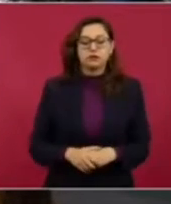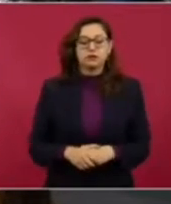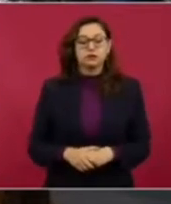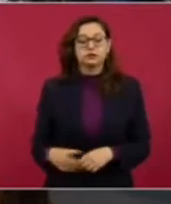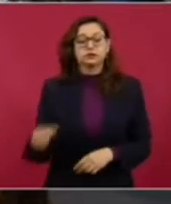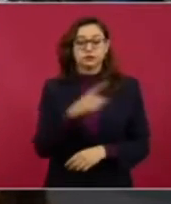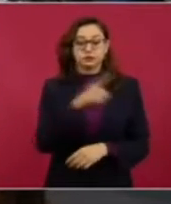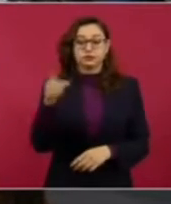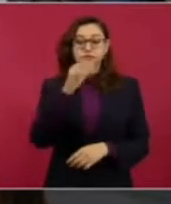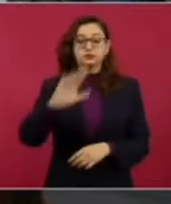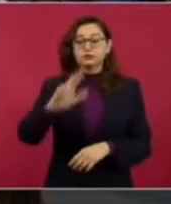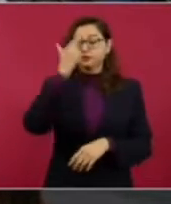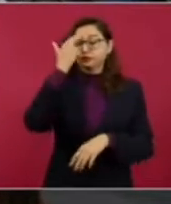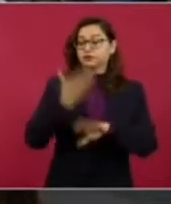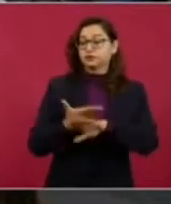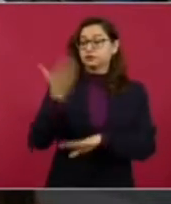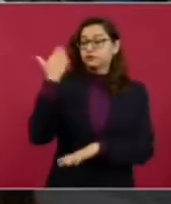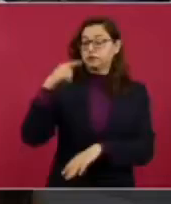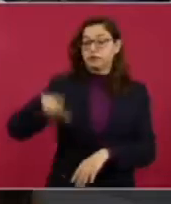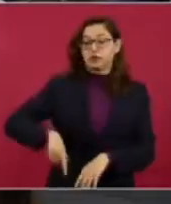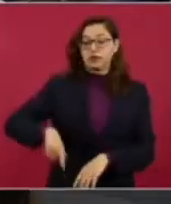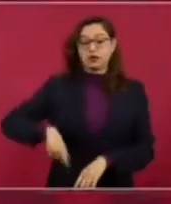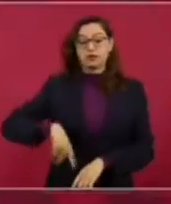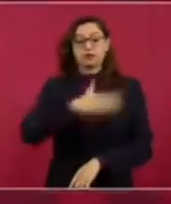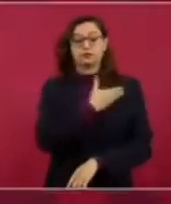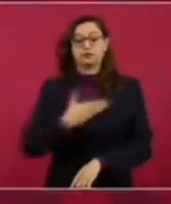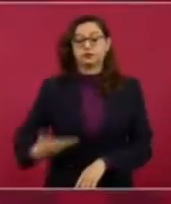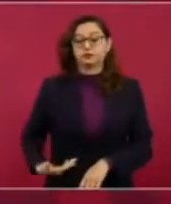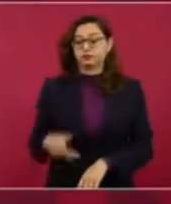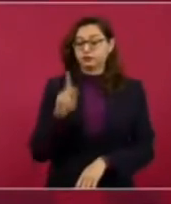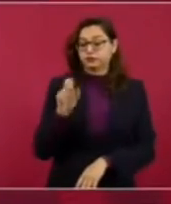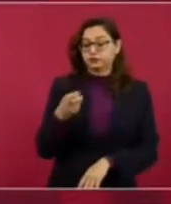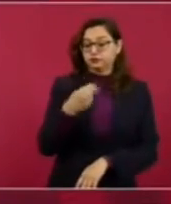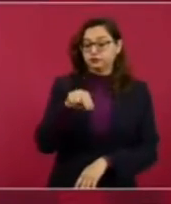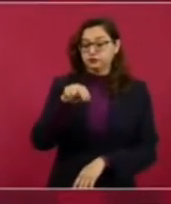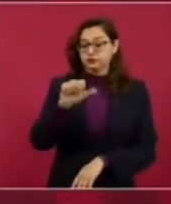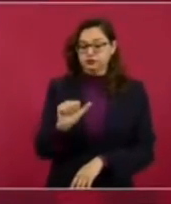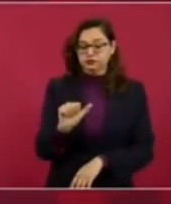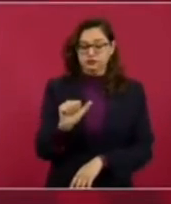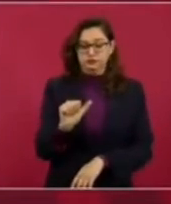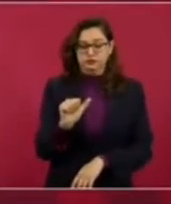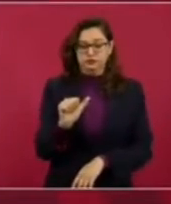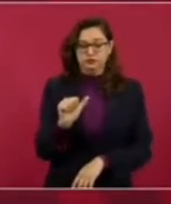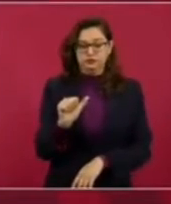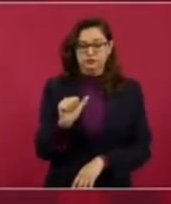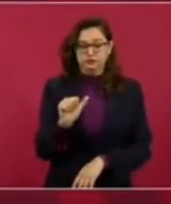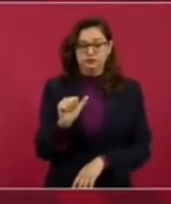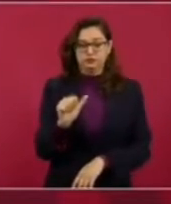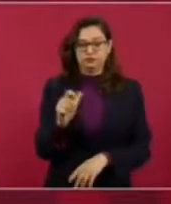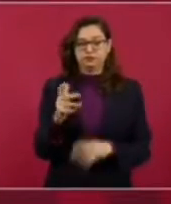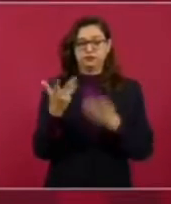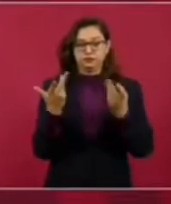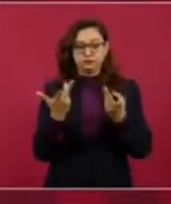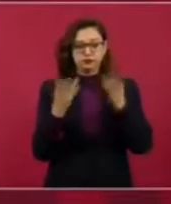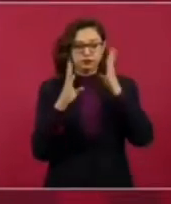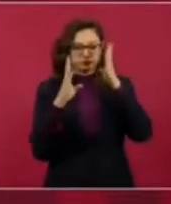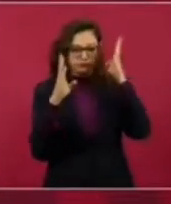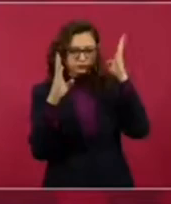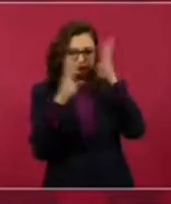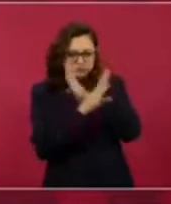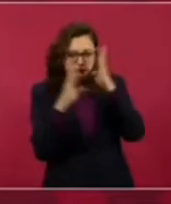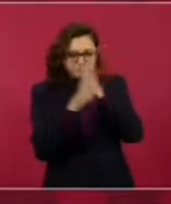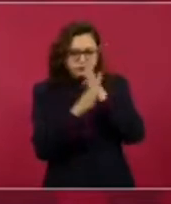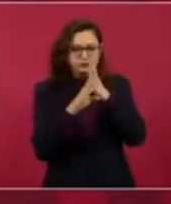se espiaba, se grababa a